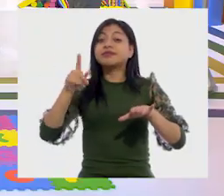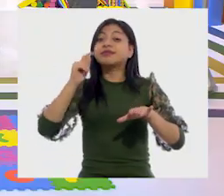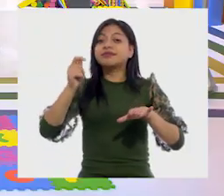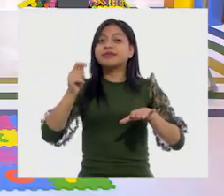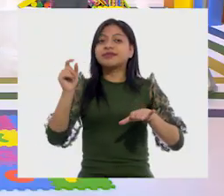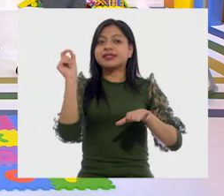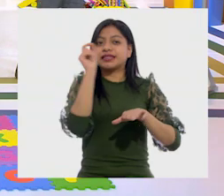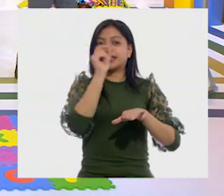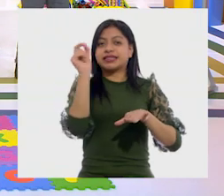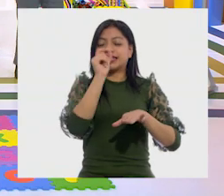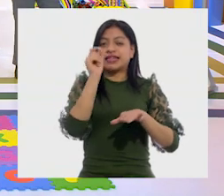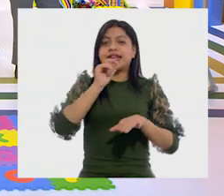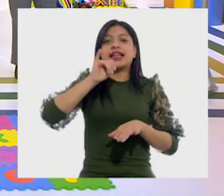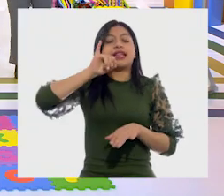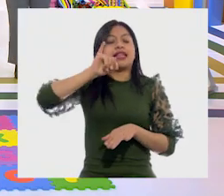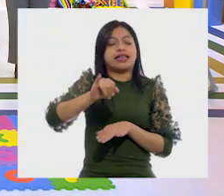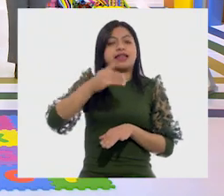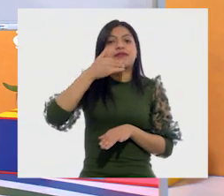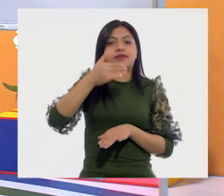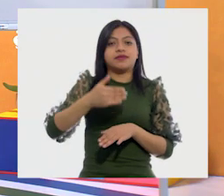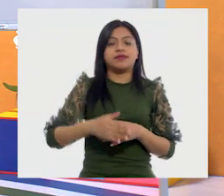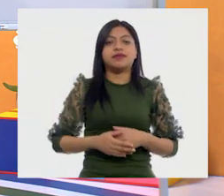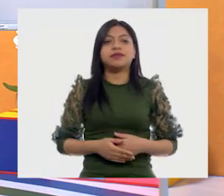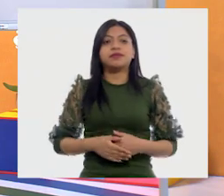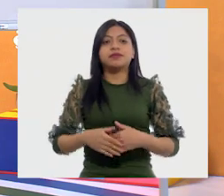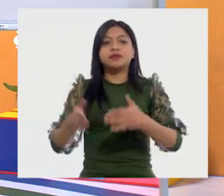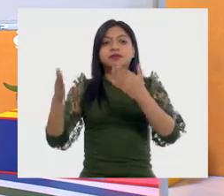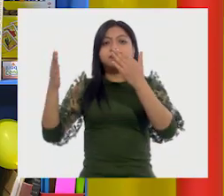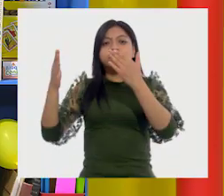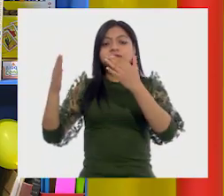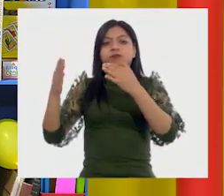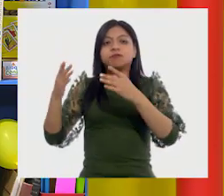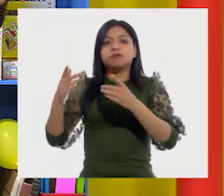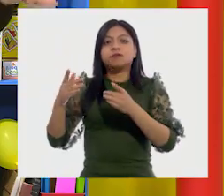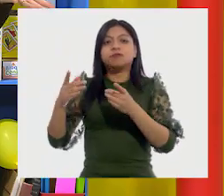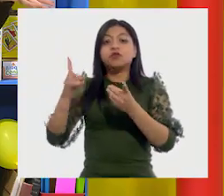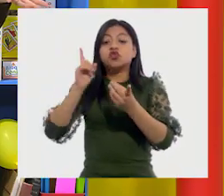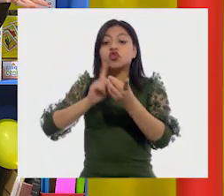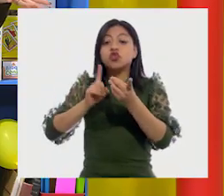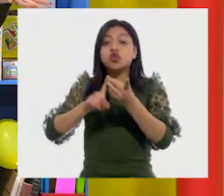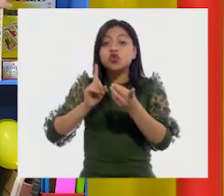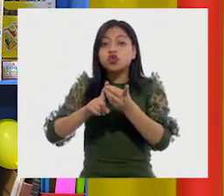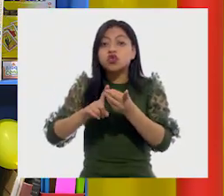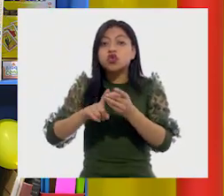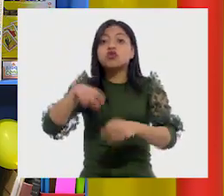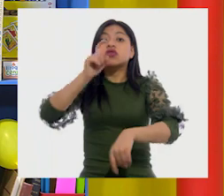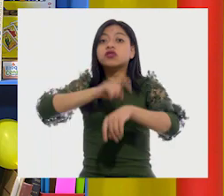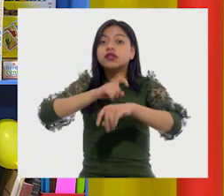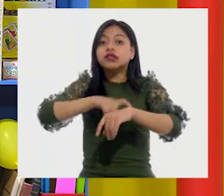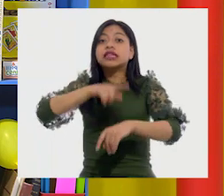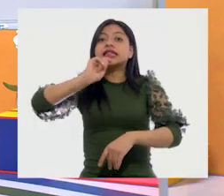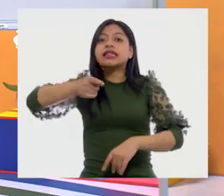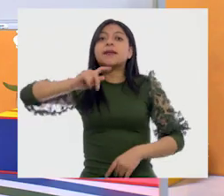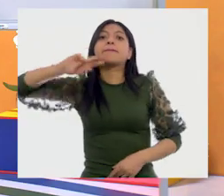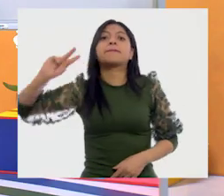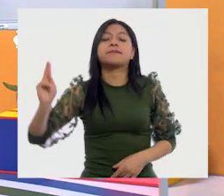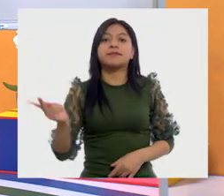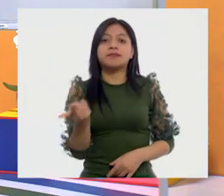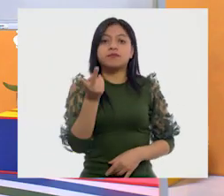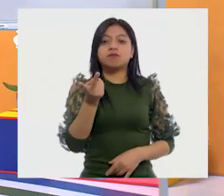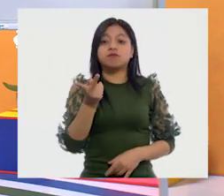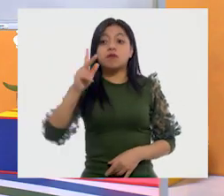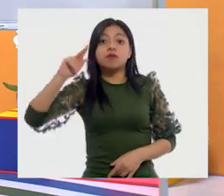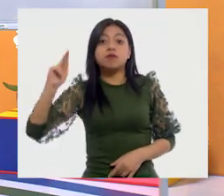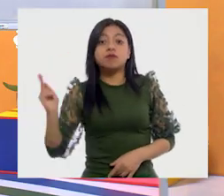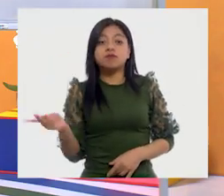Exacto. Falta de la I, muy bien. Y, ¿dónde y a qué hora estamos preguntando? Así es. Y entonces, ¿cómo se